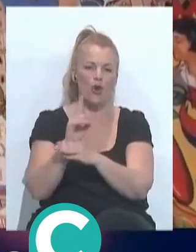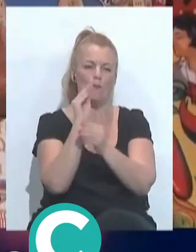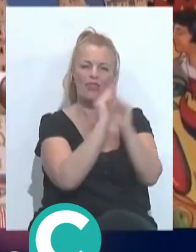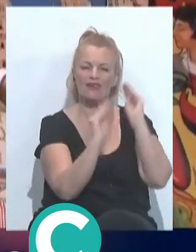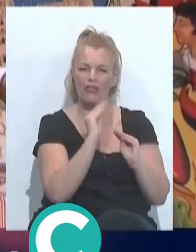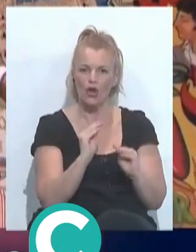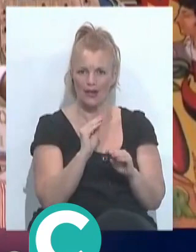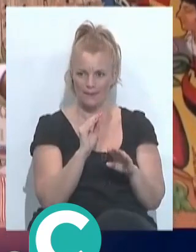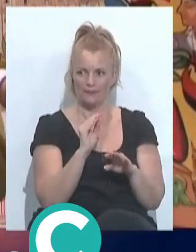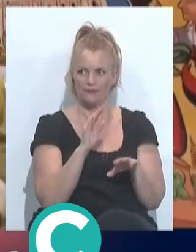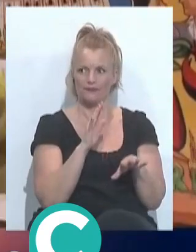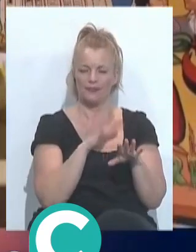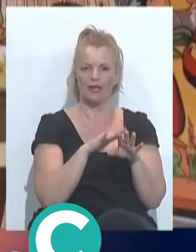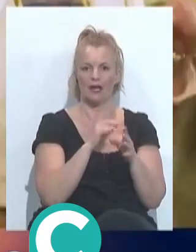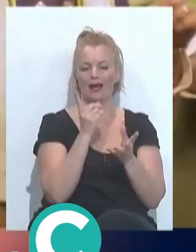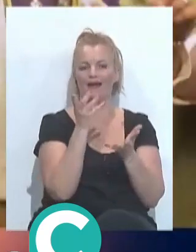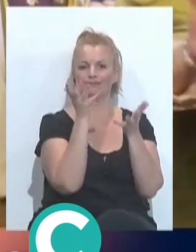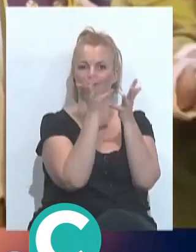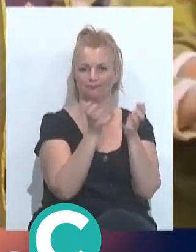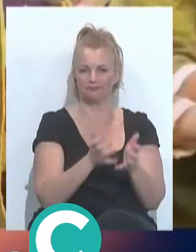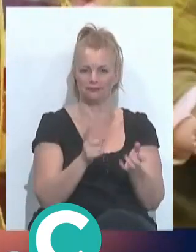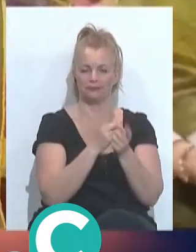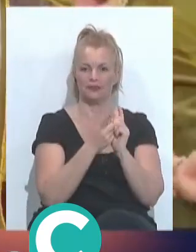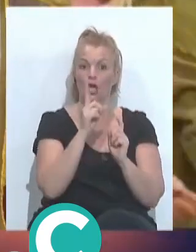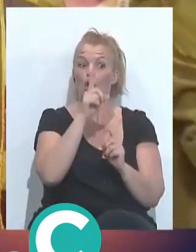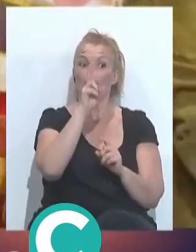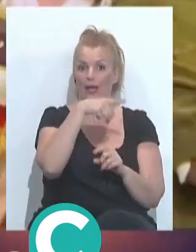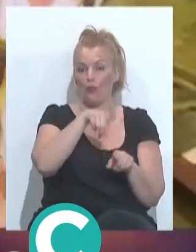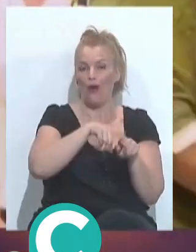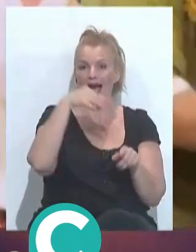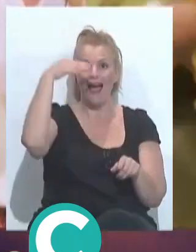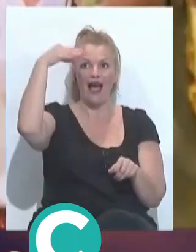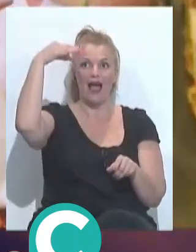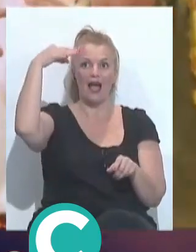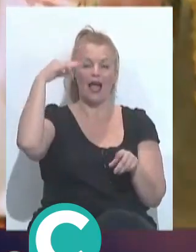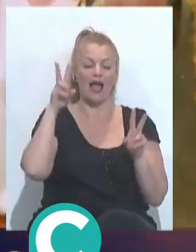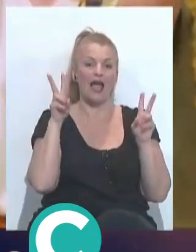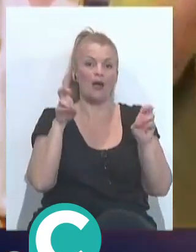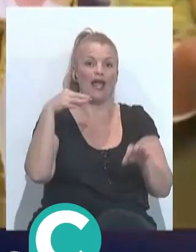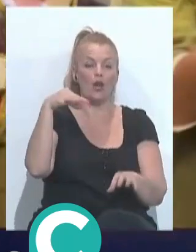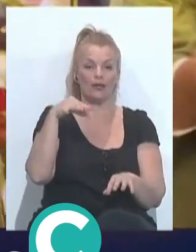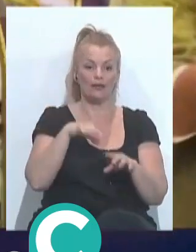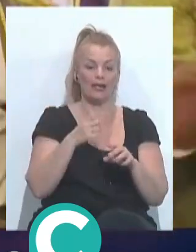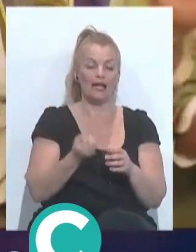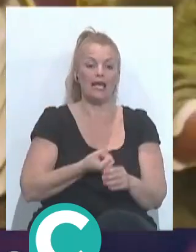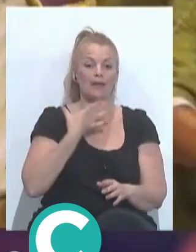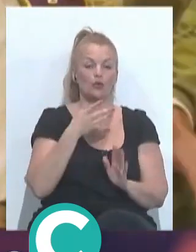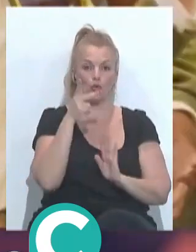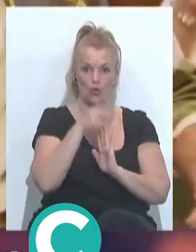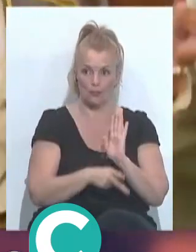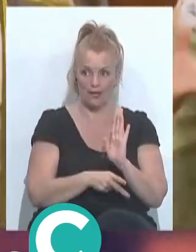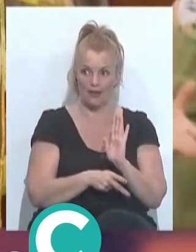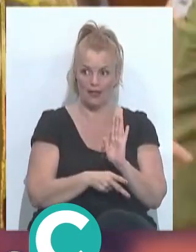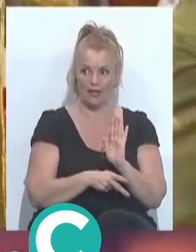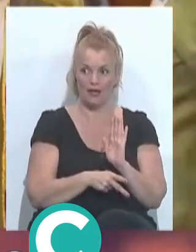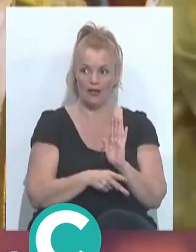esos pequeños chistes que daban un poquito pie a que es verdad que no era inédito que era inédito pero el espíritu de la norma creo que no